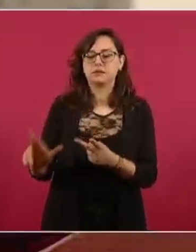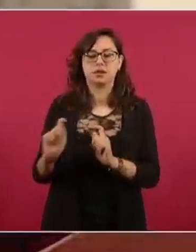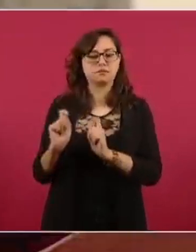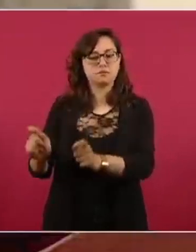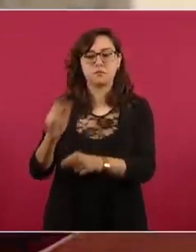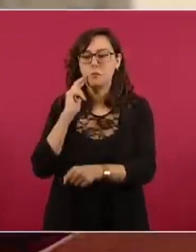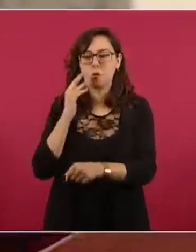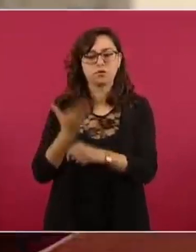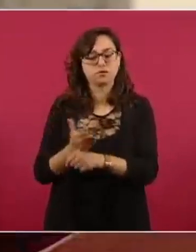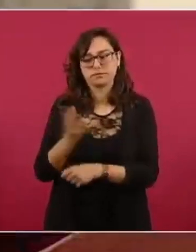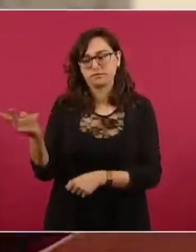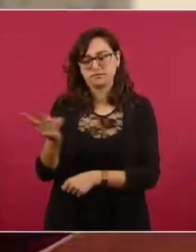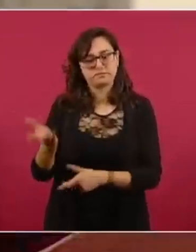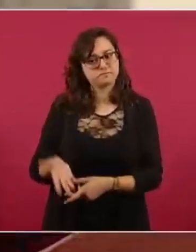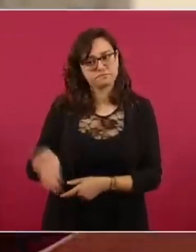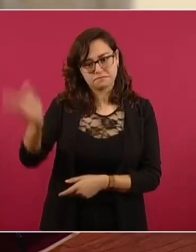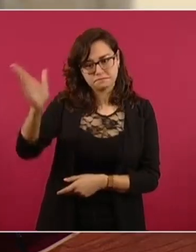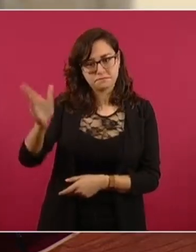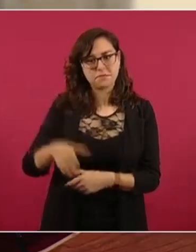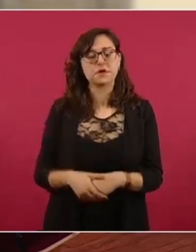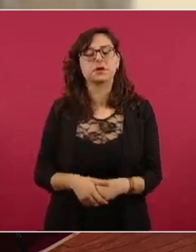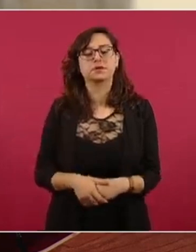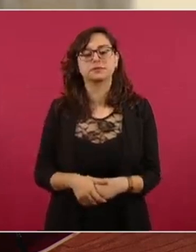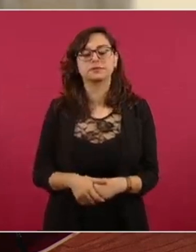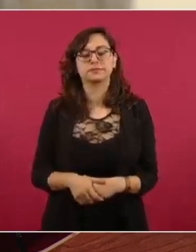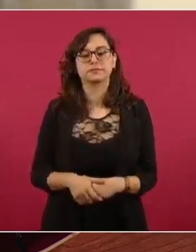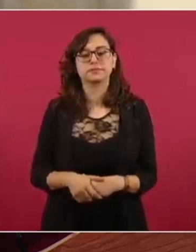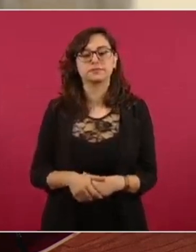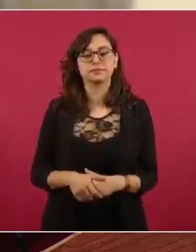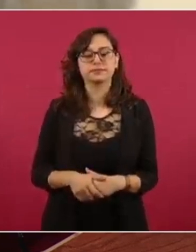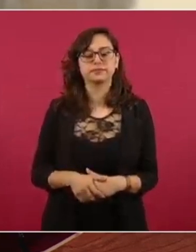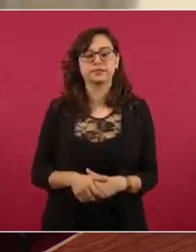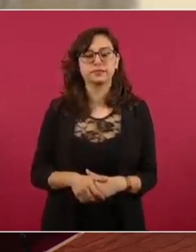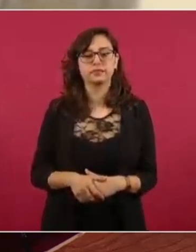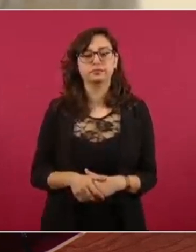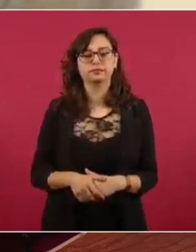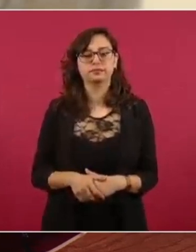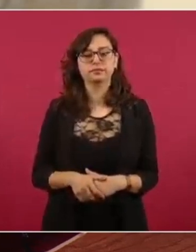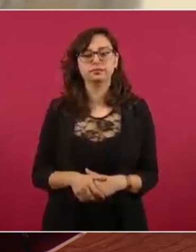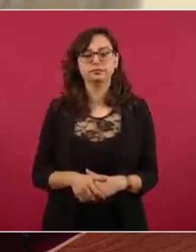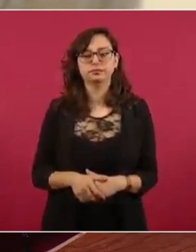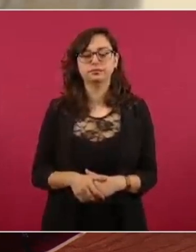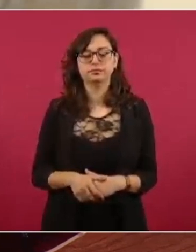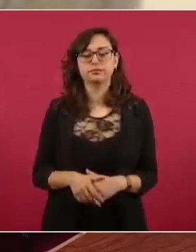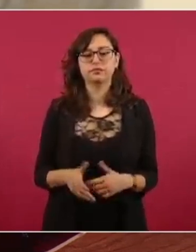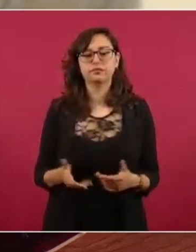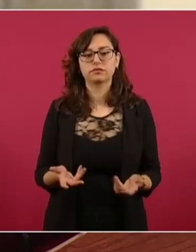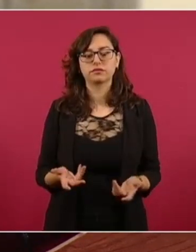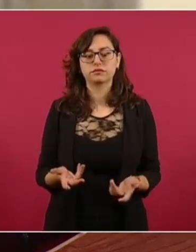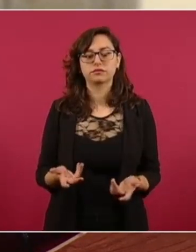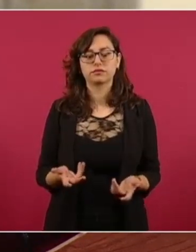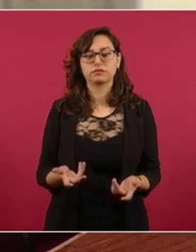Marina y que ya se